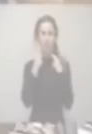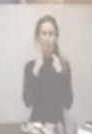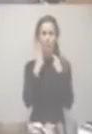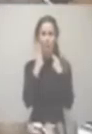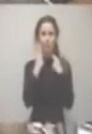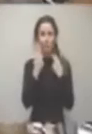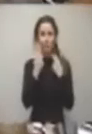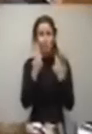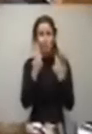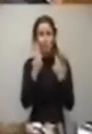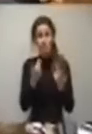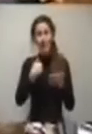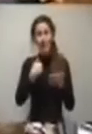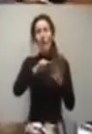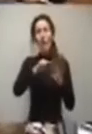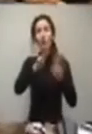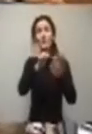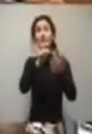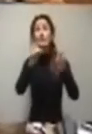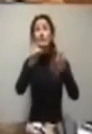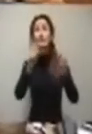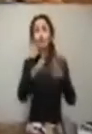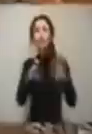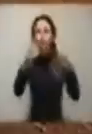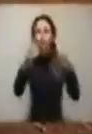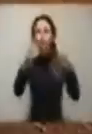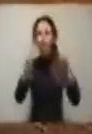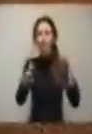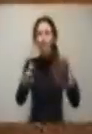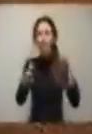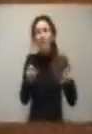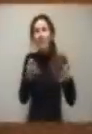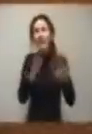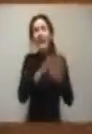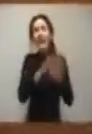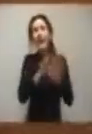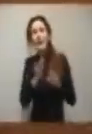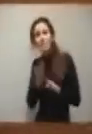El título de la interpelación